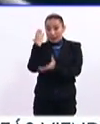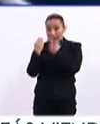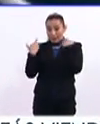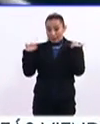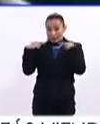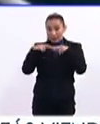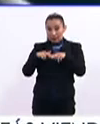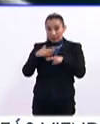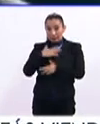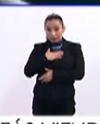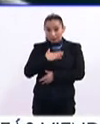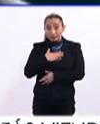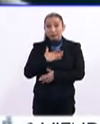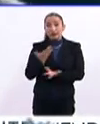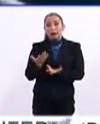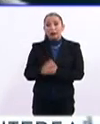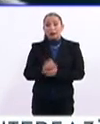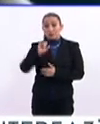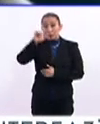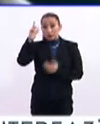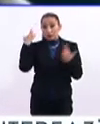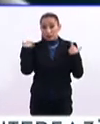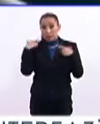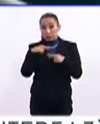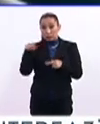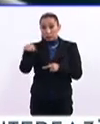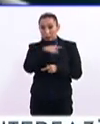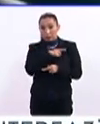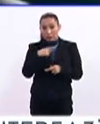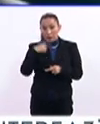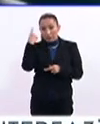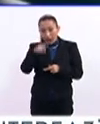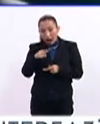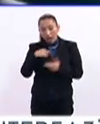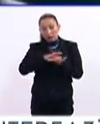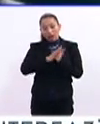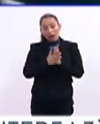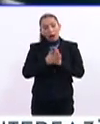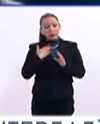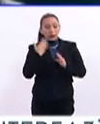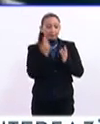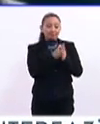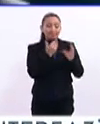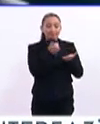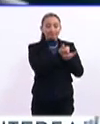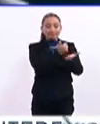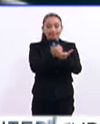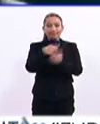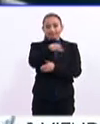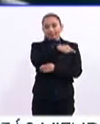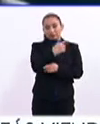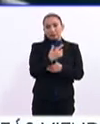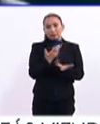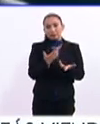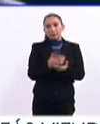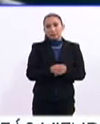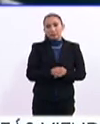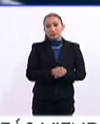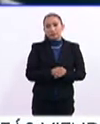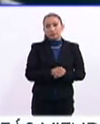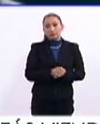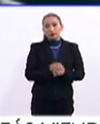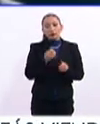actualización y profesionalización del maestro para poder dar este paso que se requiere en entregar